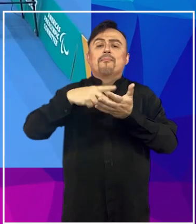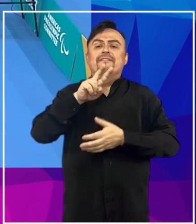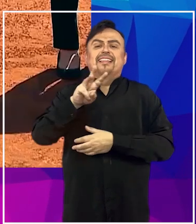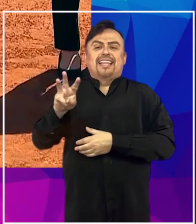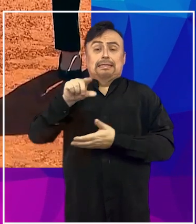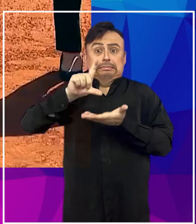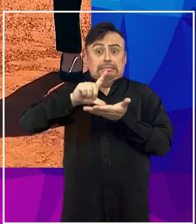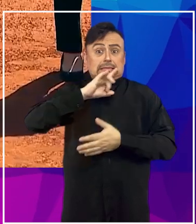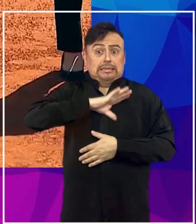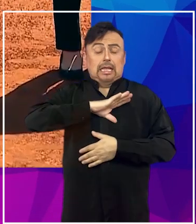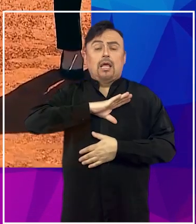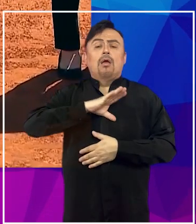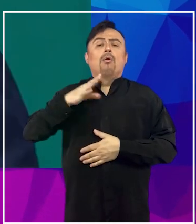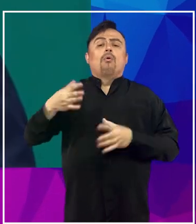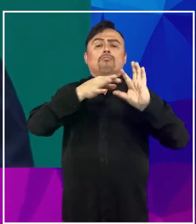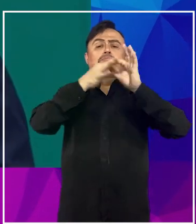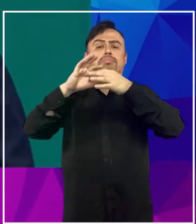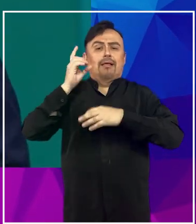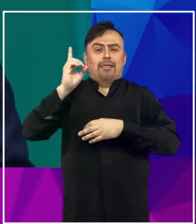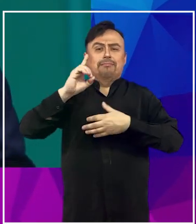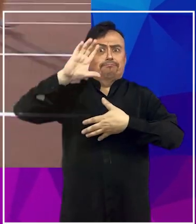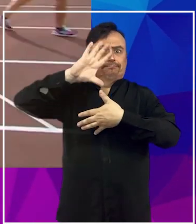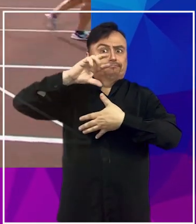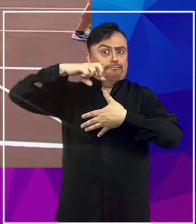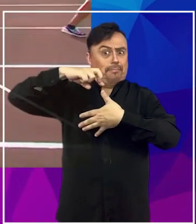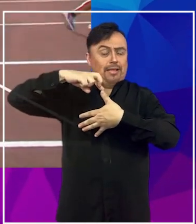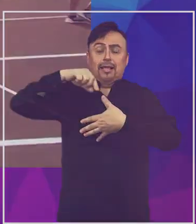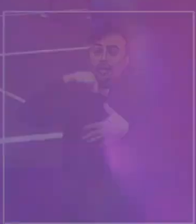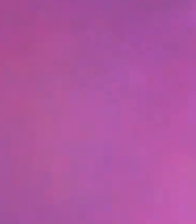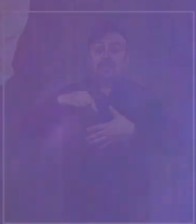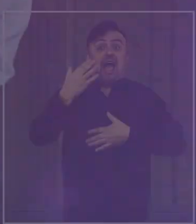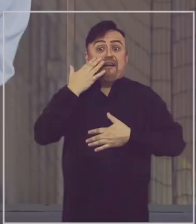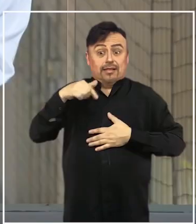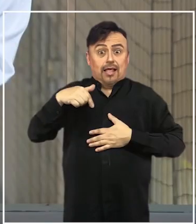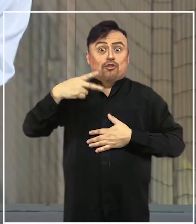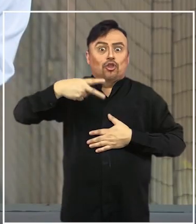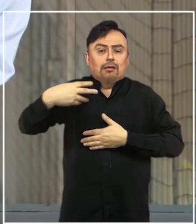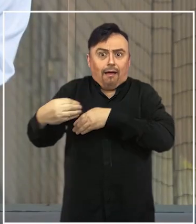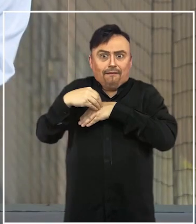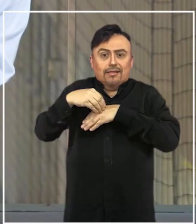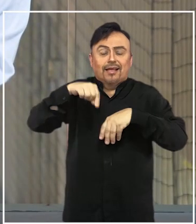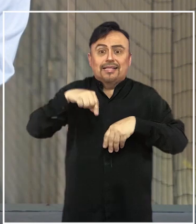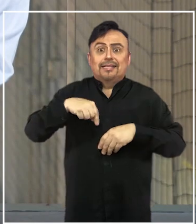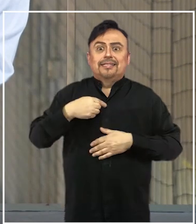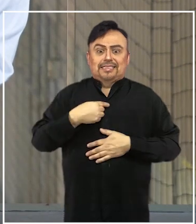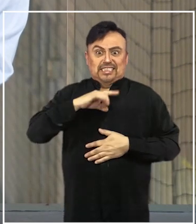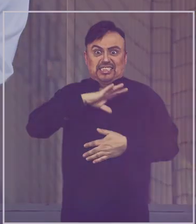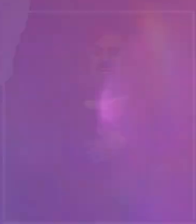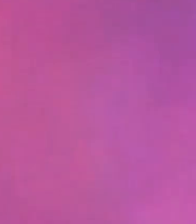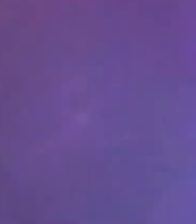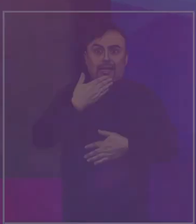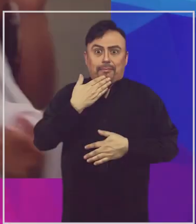sede de los Juegos Panamericanos y de los Parapanamericanos. Y en abril de este año recibimos la noticia de que nuestro país también será